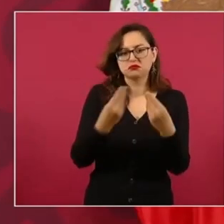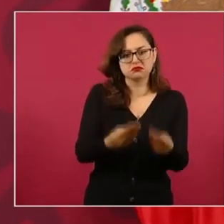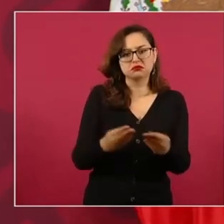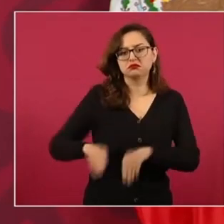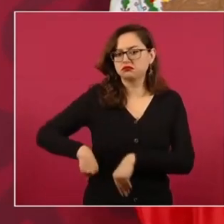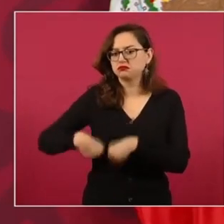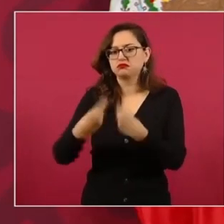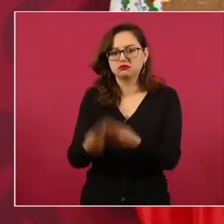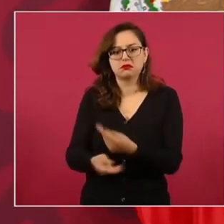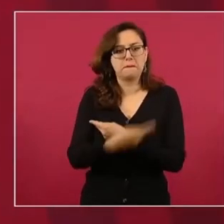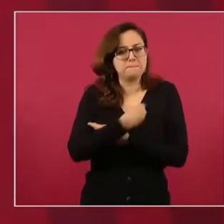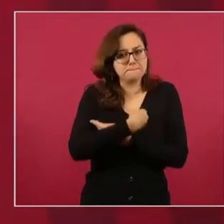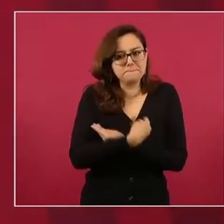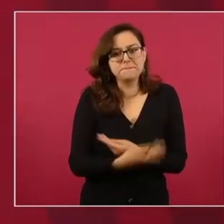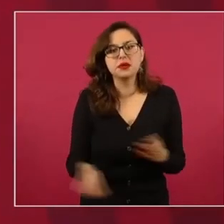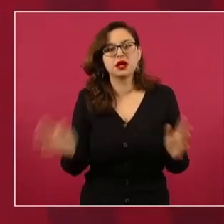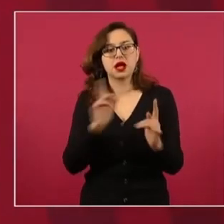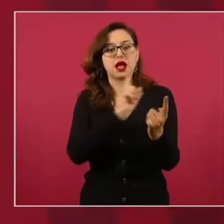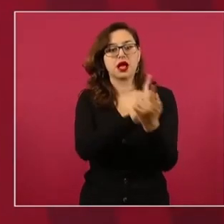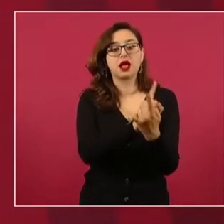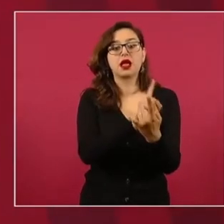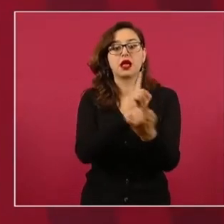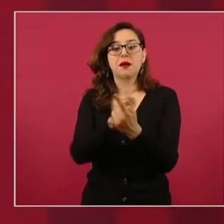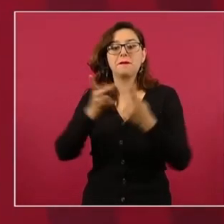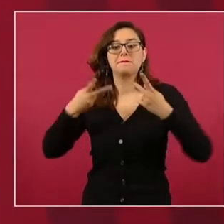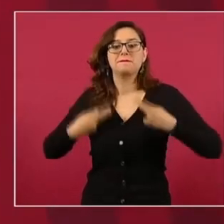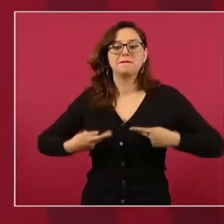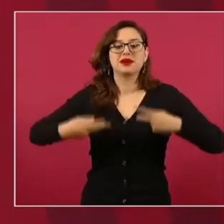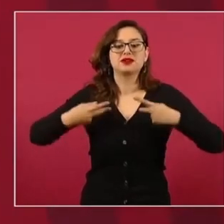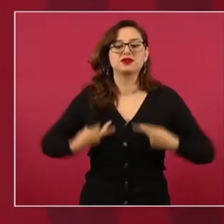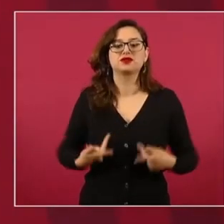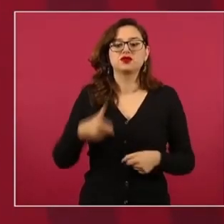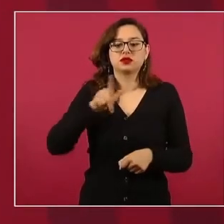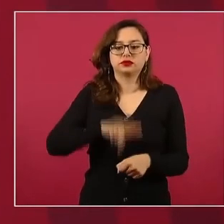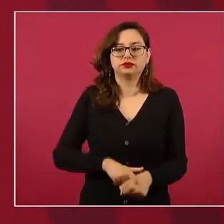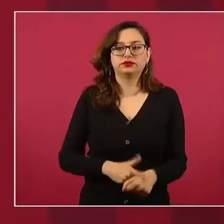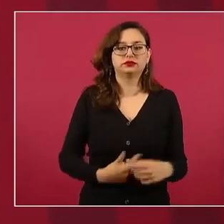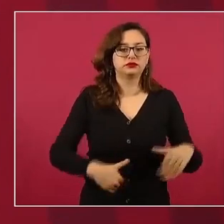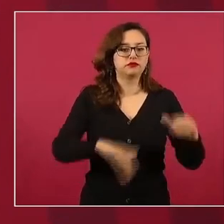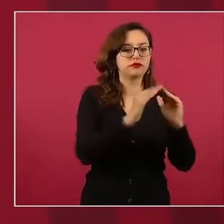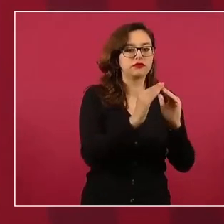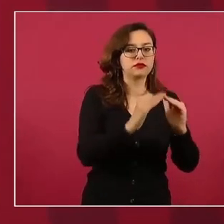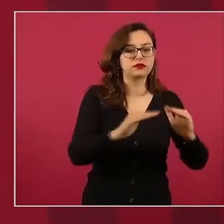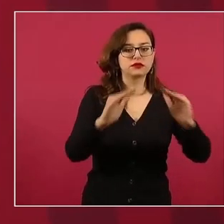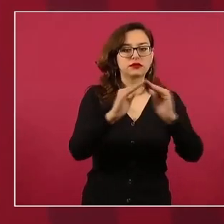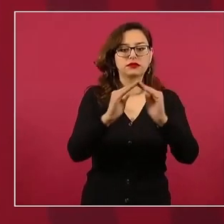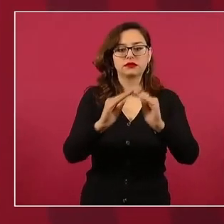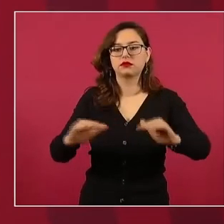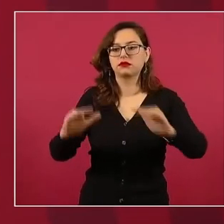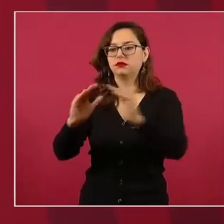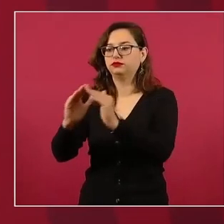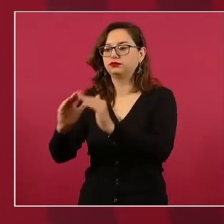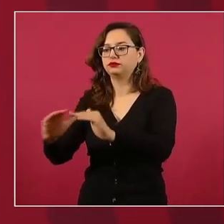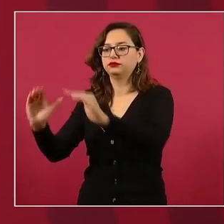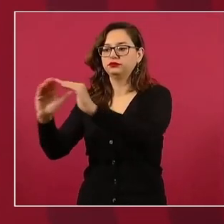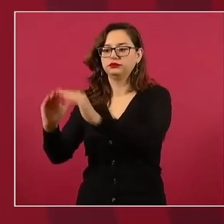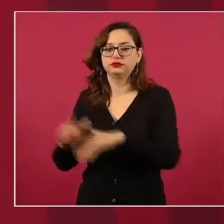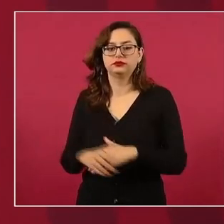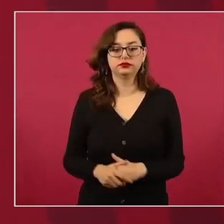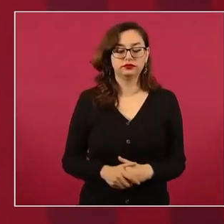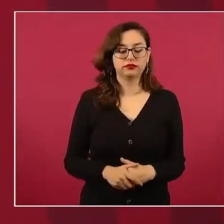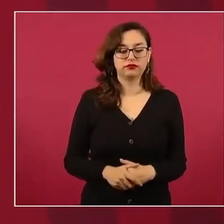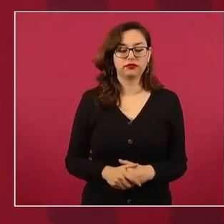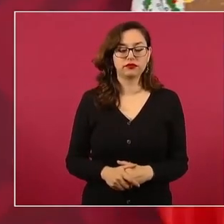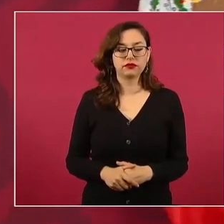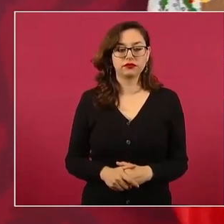este volante y a la otra casa, y a la otra casa. Y me acuerdo que les decía